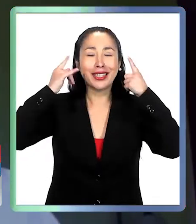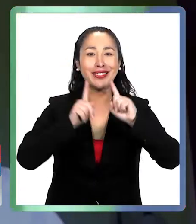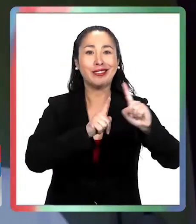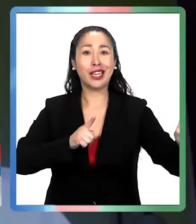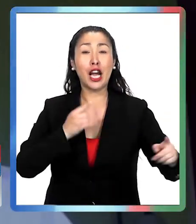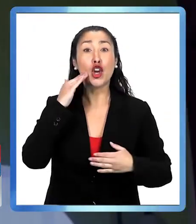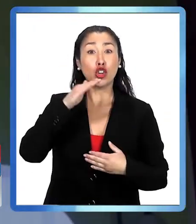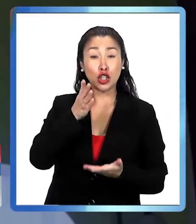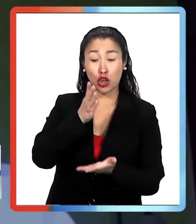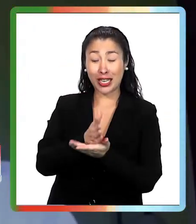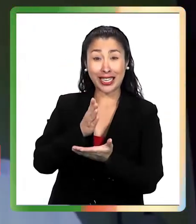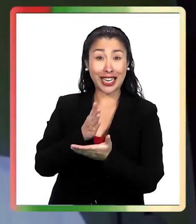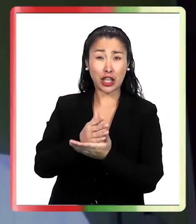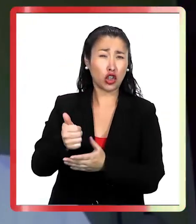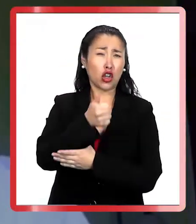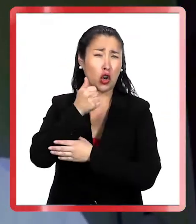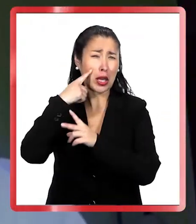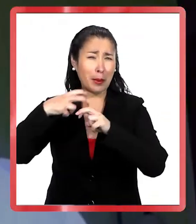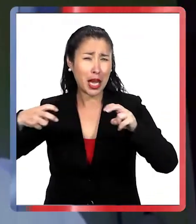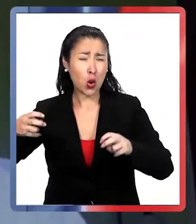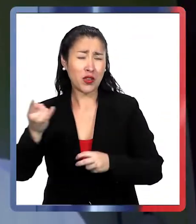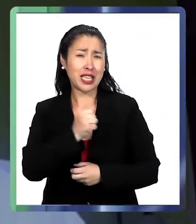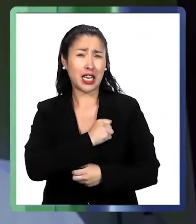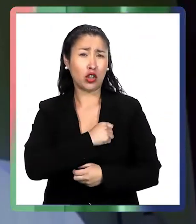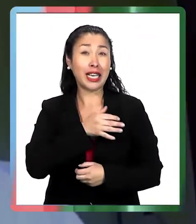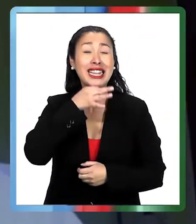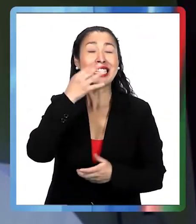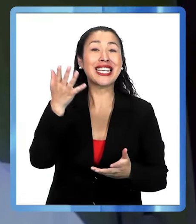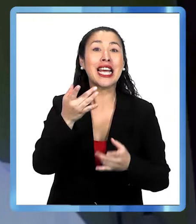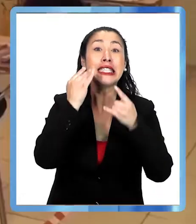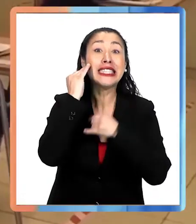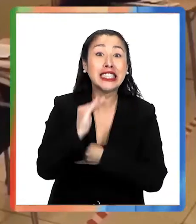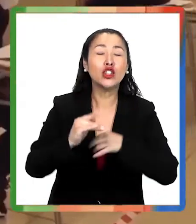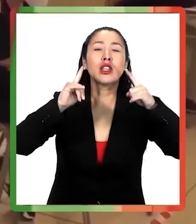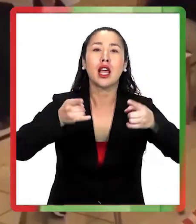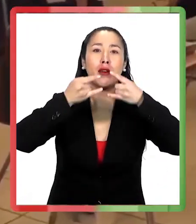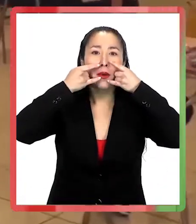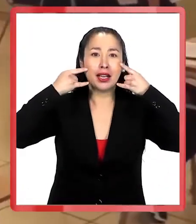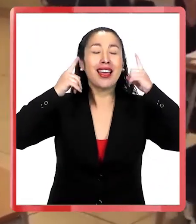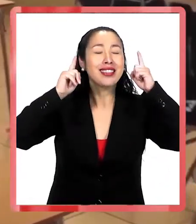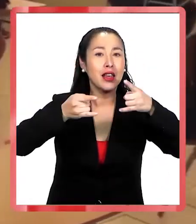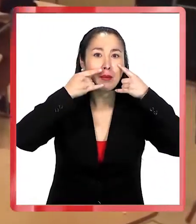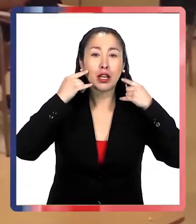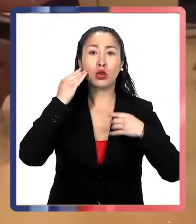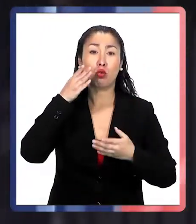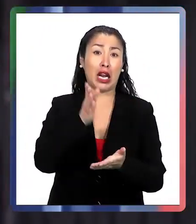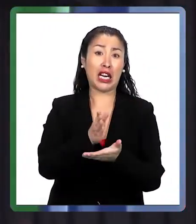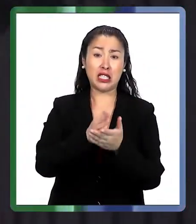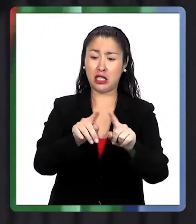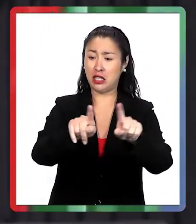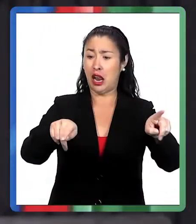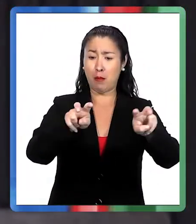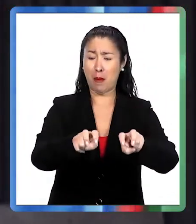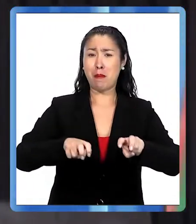niños, en las clases, todas las infectólogas de la Universidad Católica me dicen, tienen que seguir con mascarilla. Una clase con